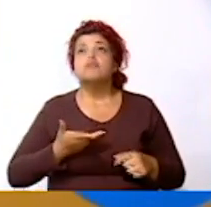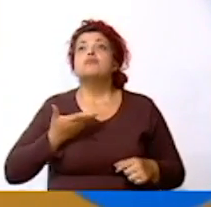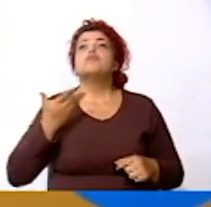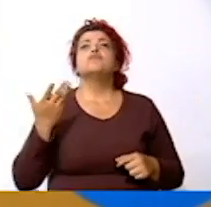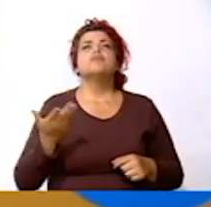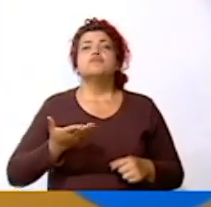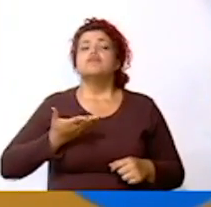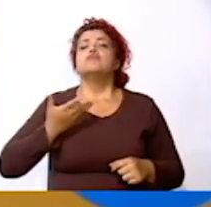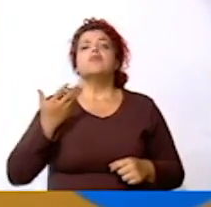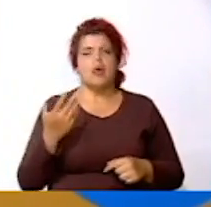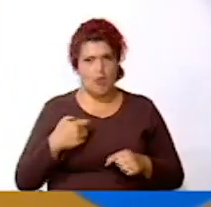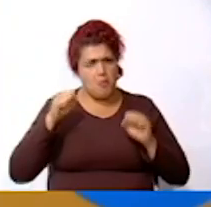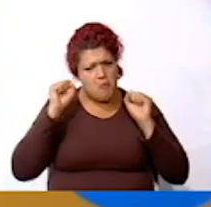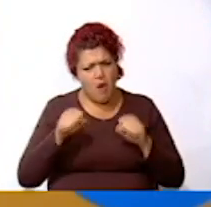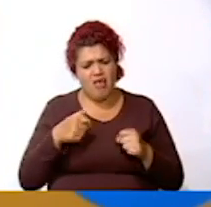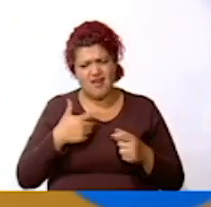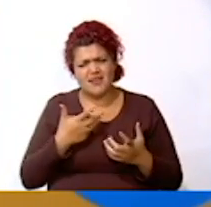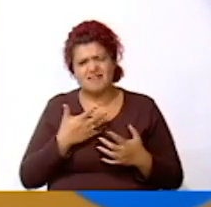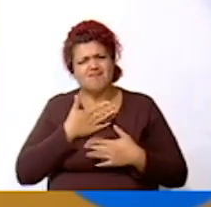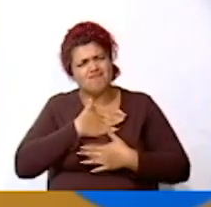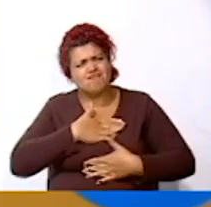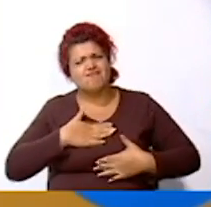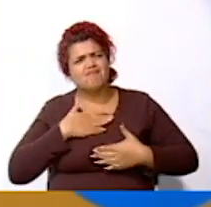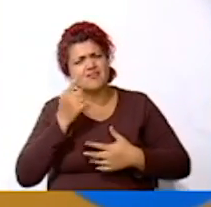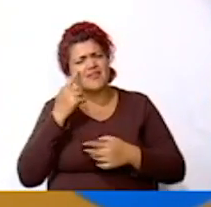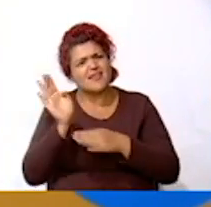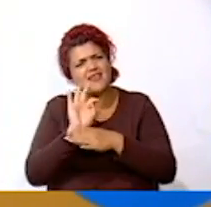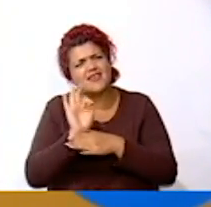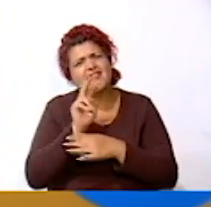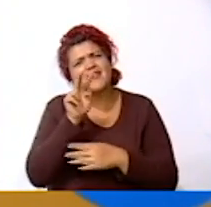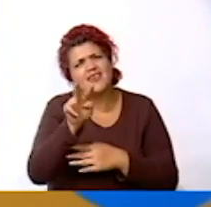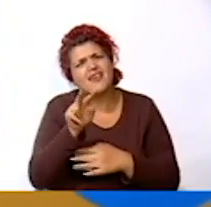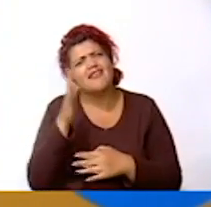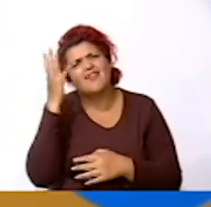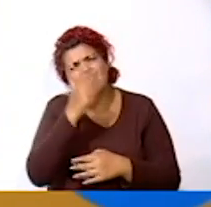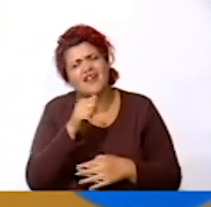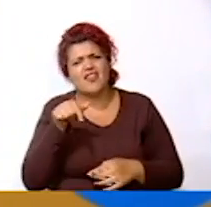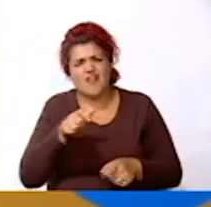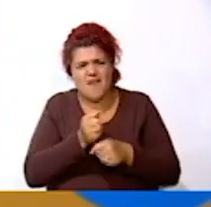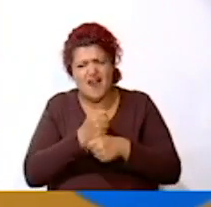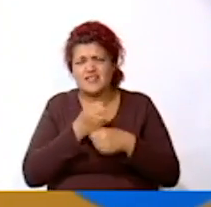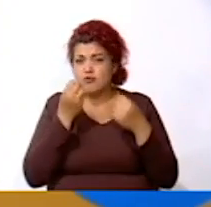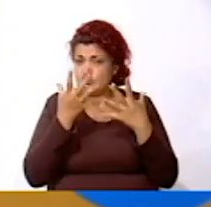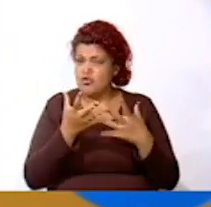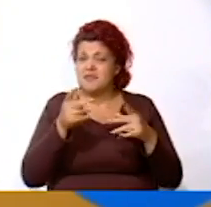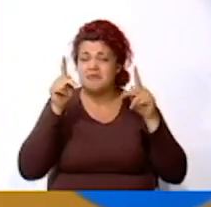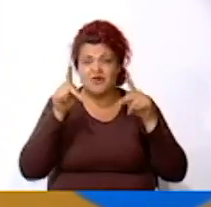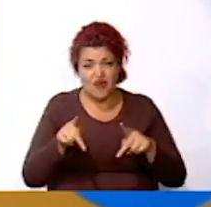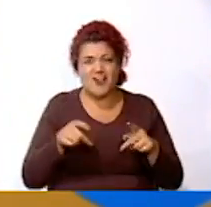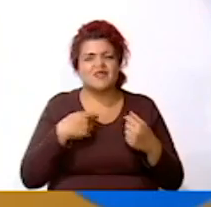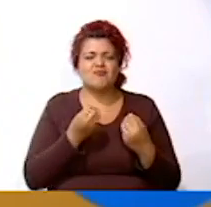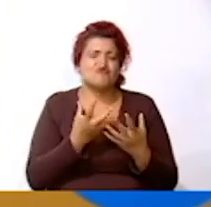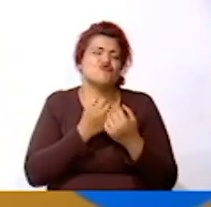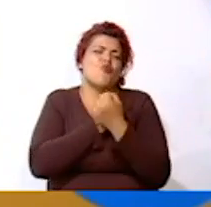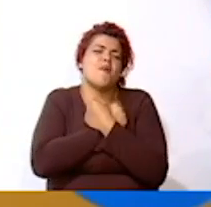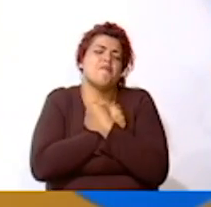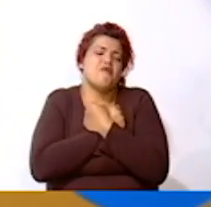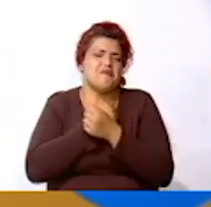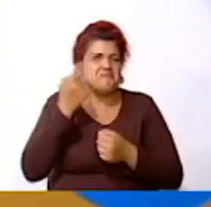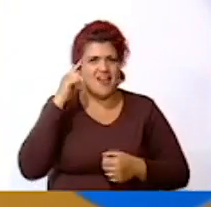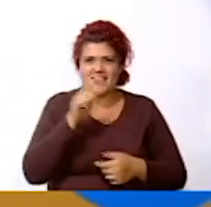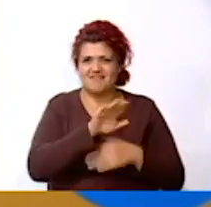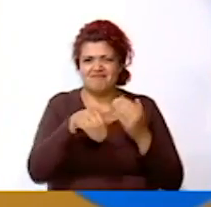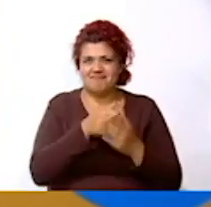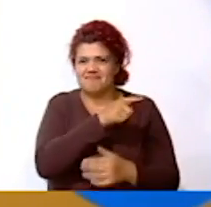y que nos permite disfrutar de este programa tan lindo Que hemos preparado muchas personas con muchísimo amor para todos